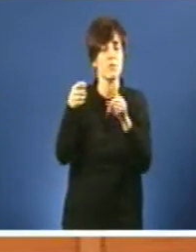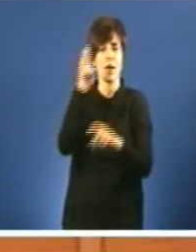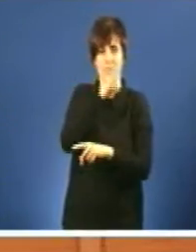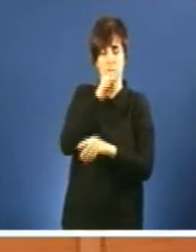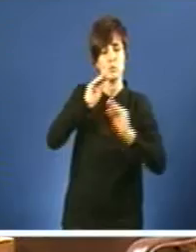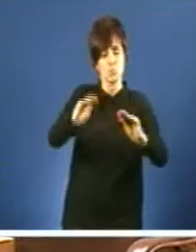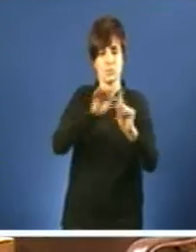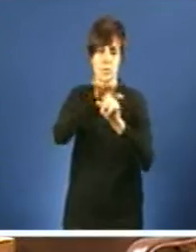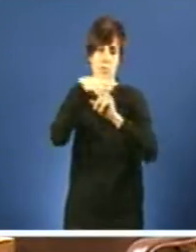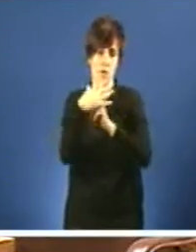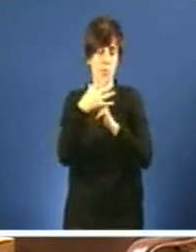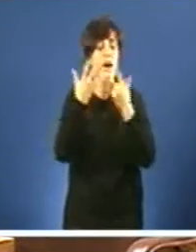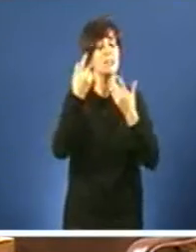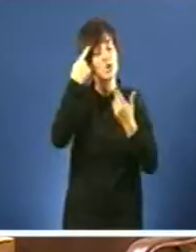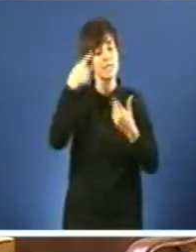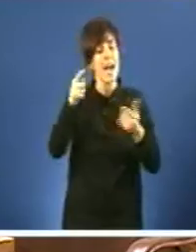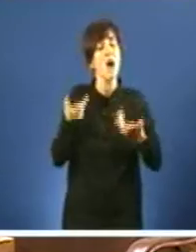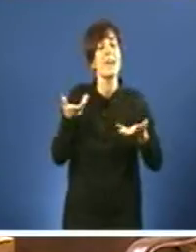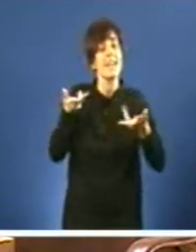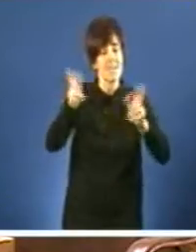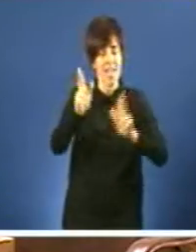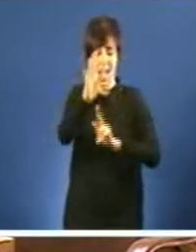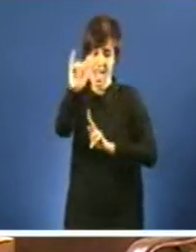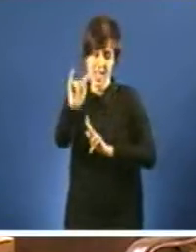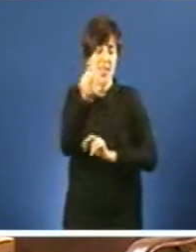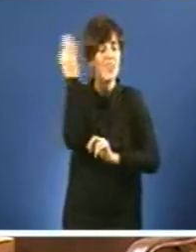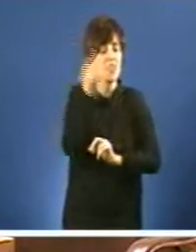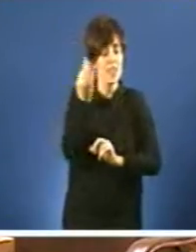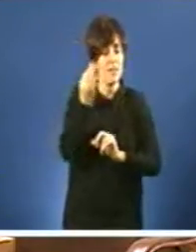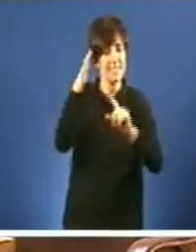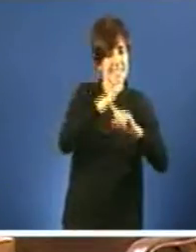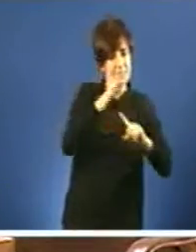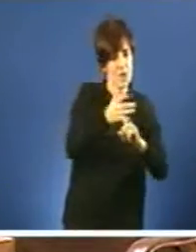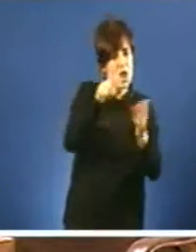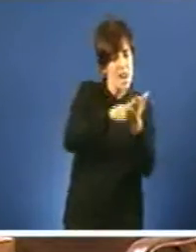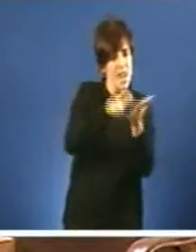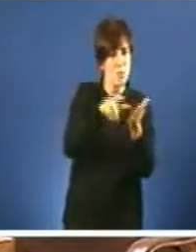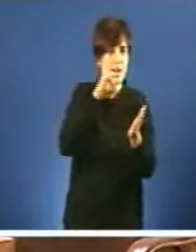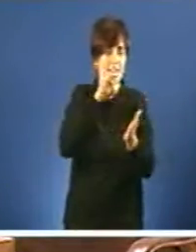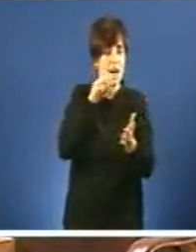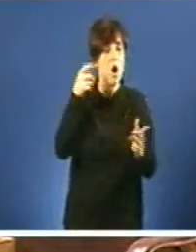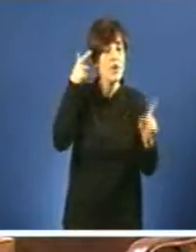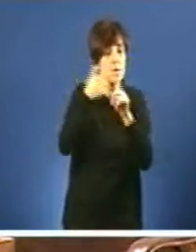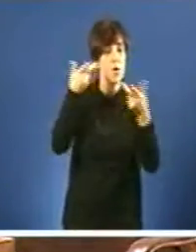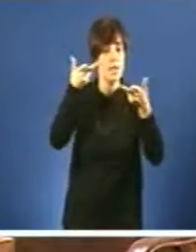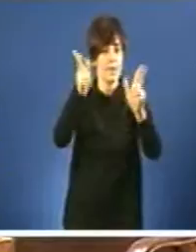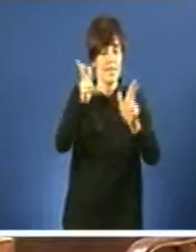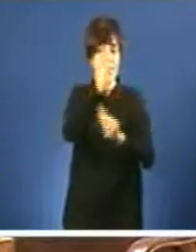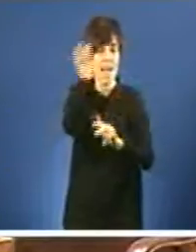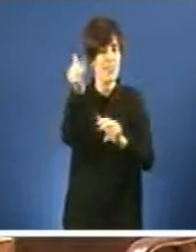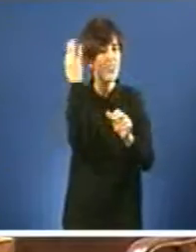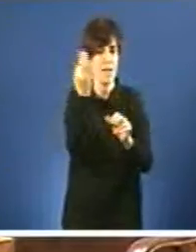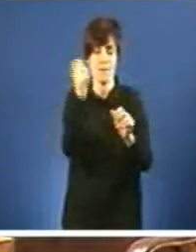liberdade hai que acabar coa discriminación que padece o galego. Para que haxa liberdade ten que haber igualdade.